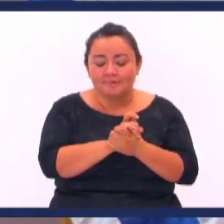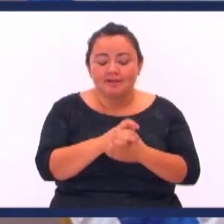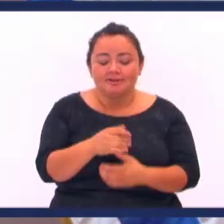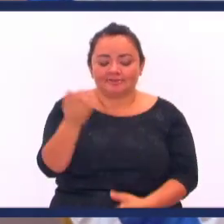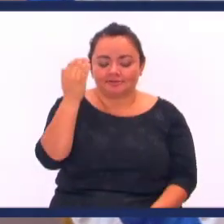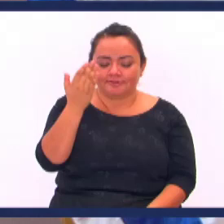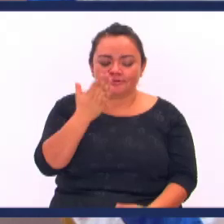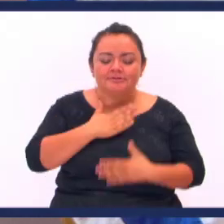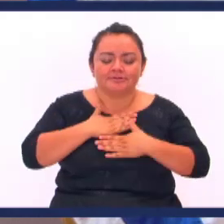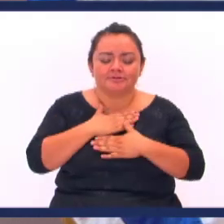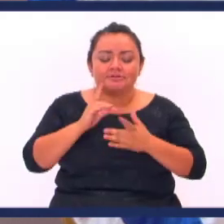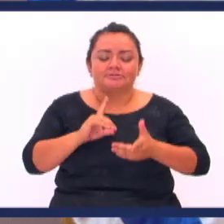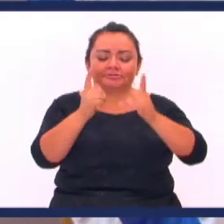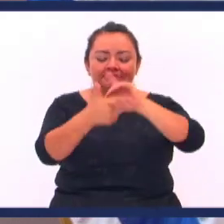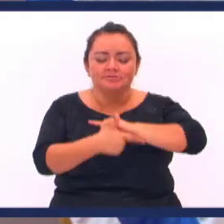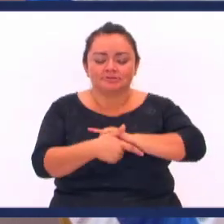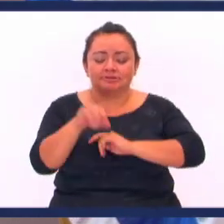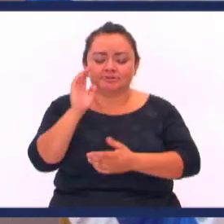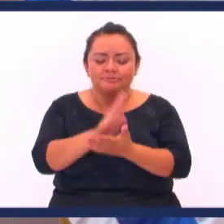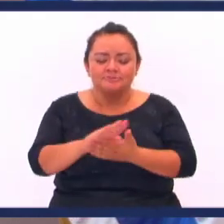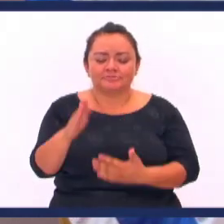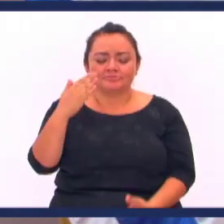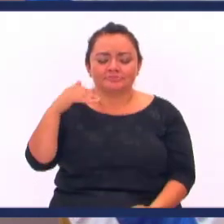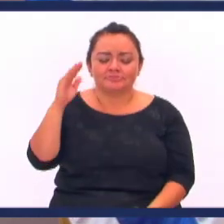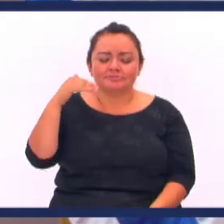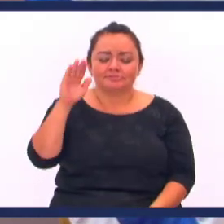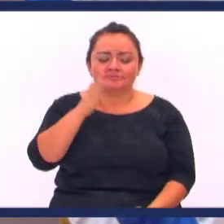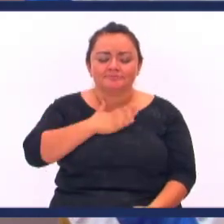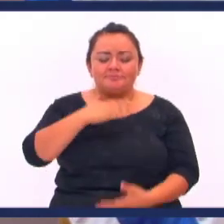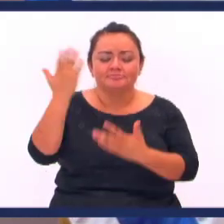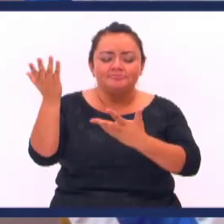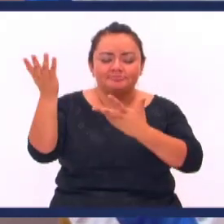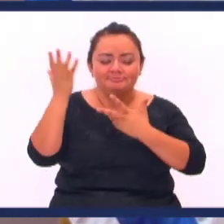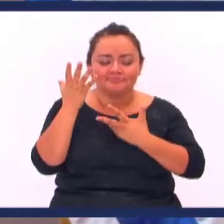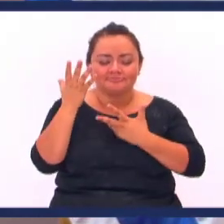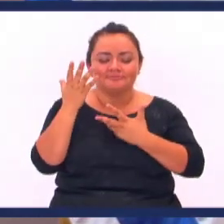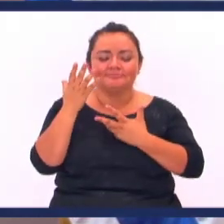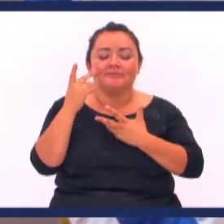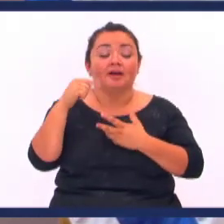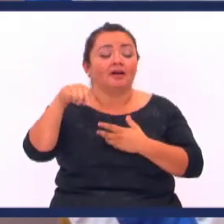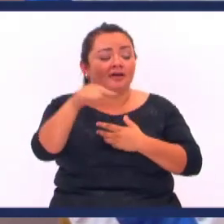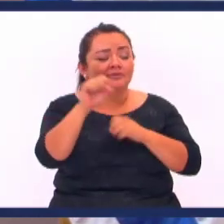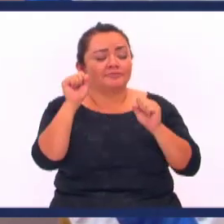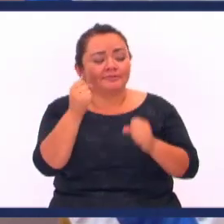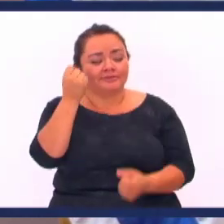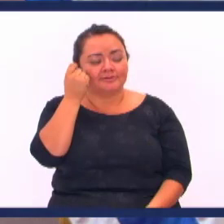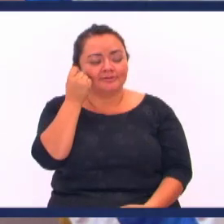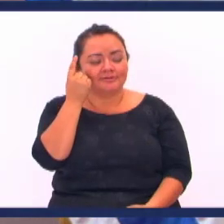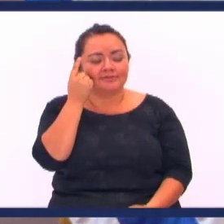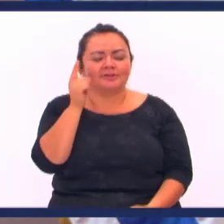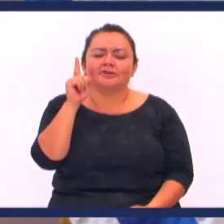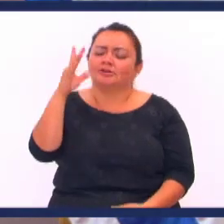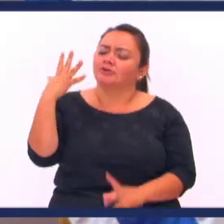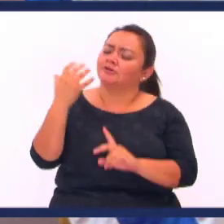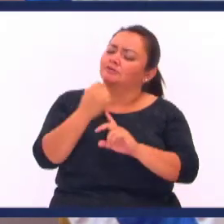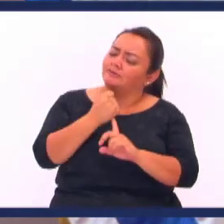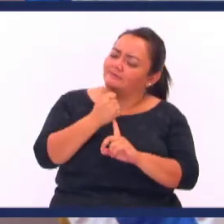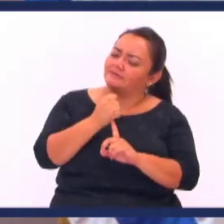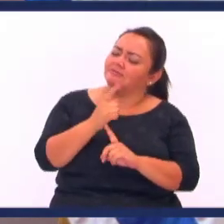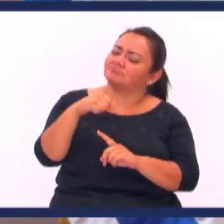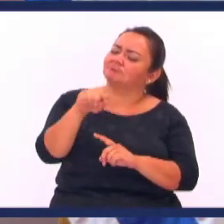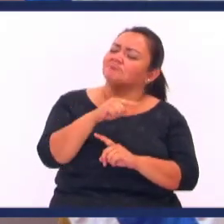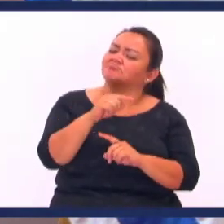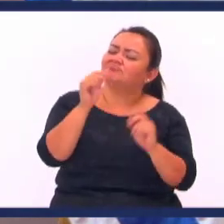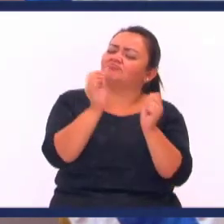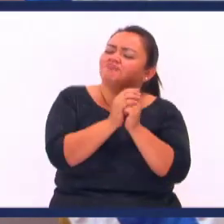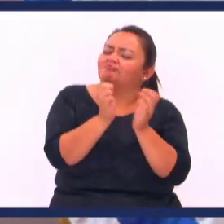nos ministre y nos transforme Que tu Espíritu Santo me ayude Señor a hacer entender a tu pueblo ¿Qué pretendes con